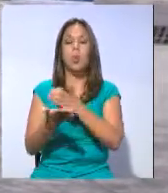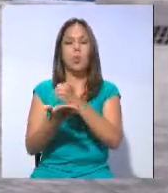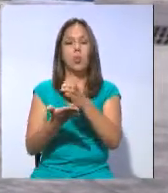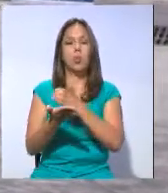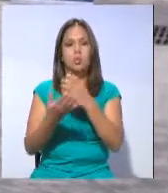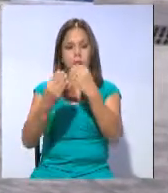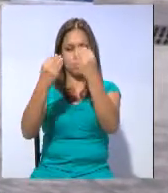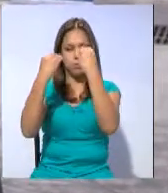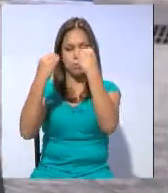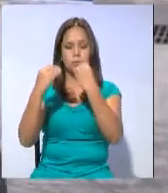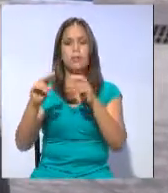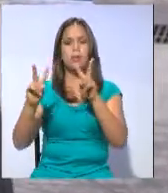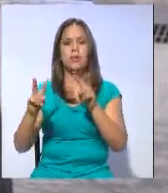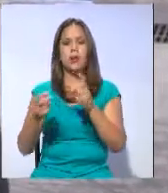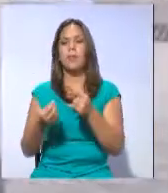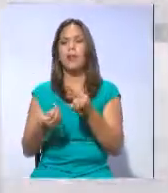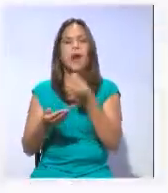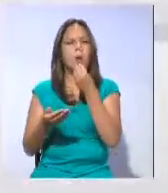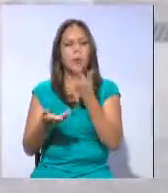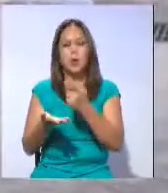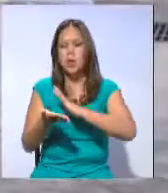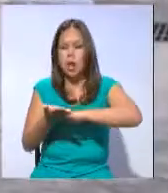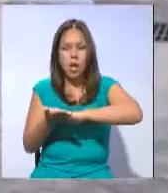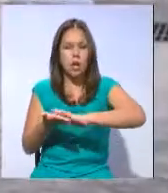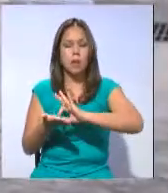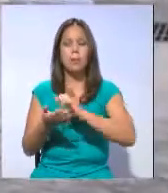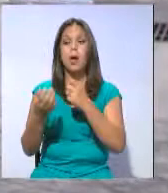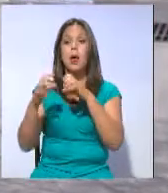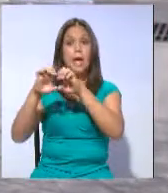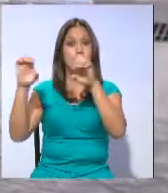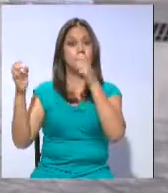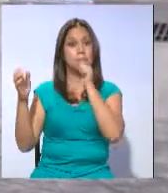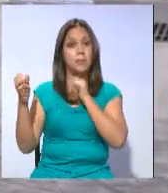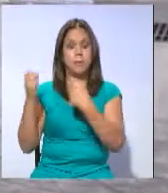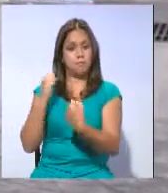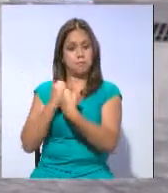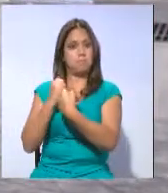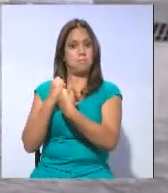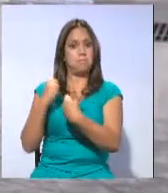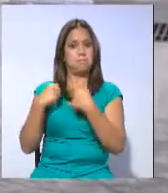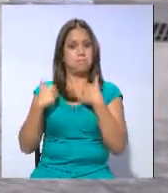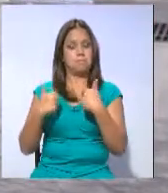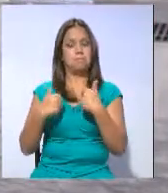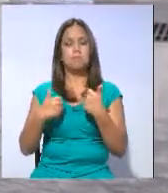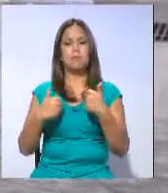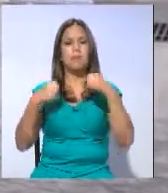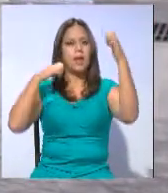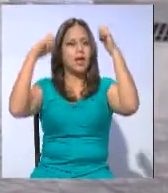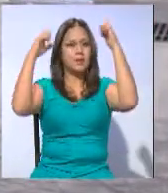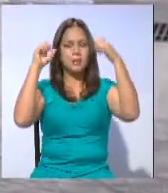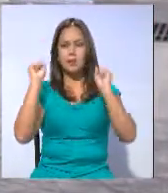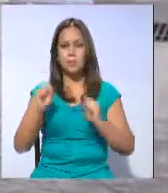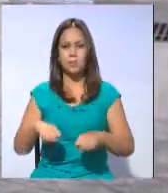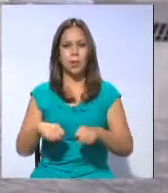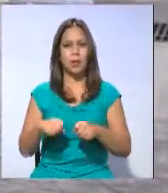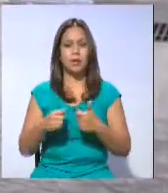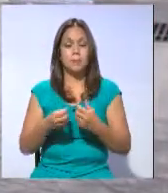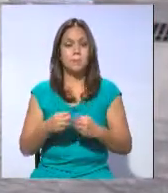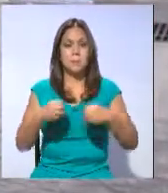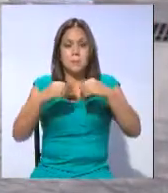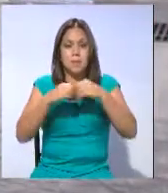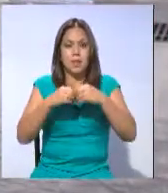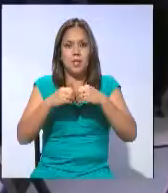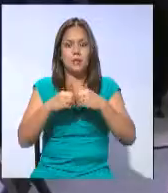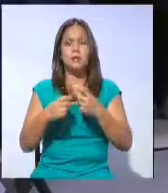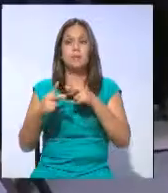Hemos estado visitando, inclusive hemos tenido el apoyo de la empresa privada justamente para que puedan tener alternativas en cuanto a generar o